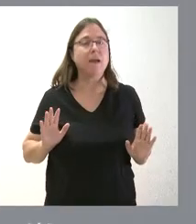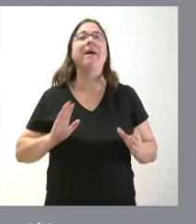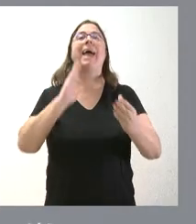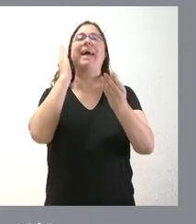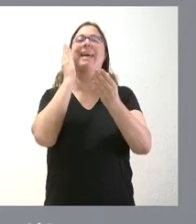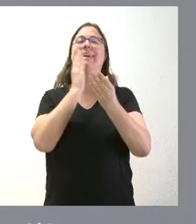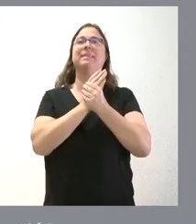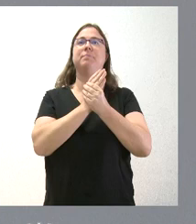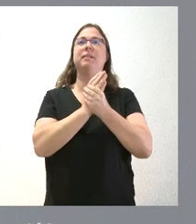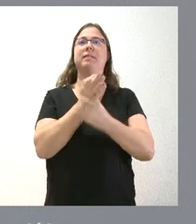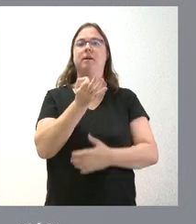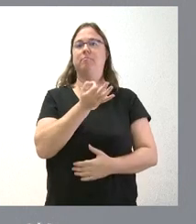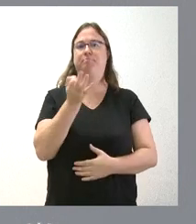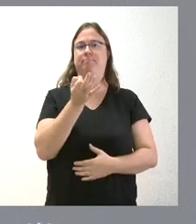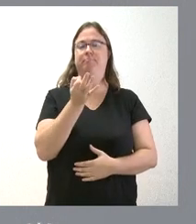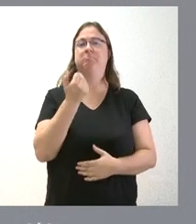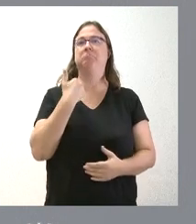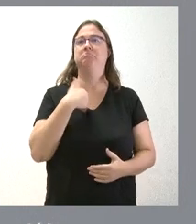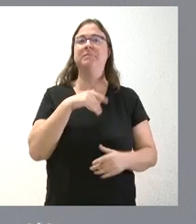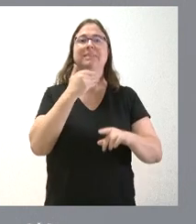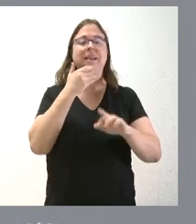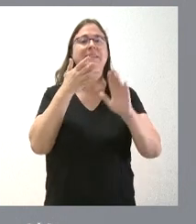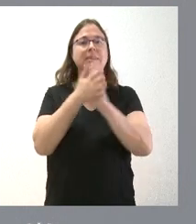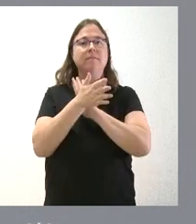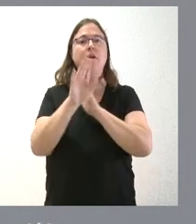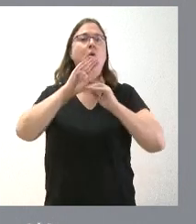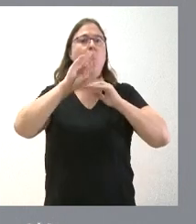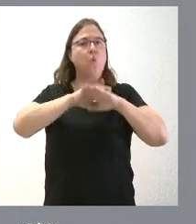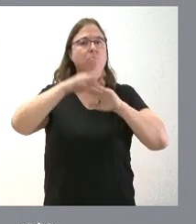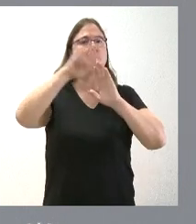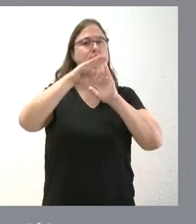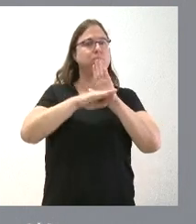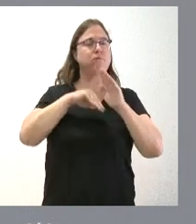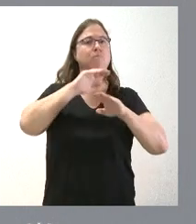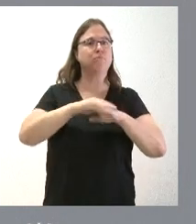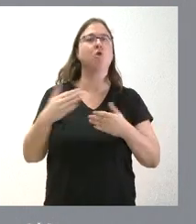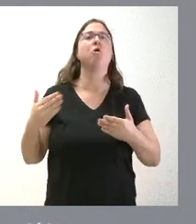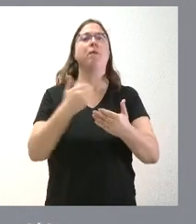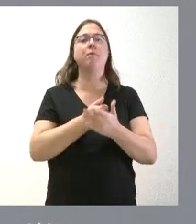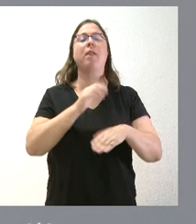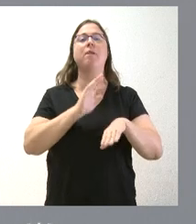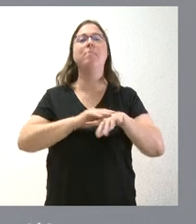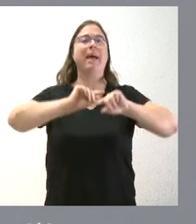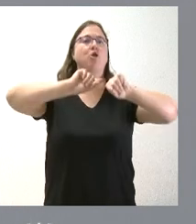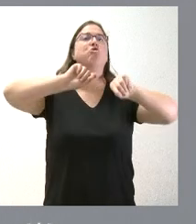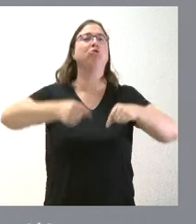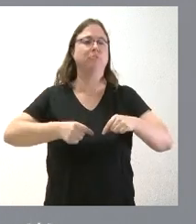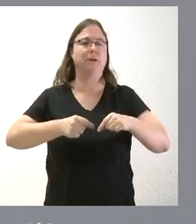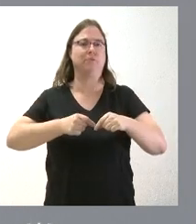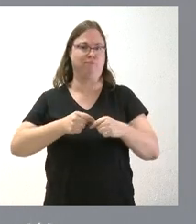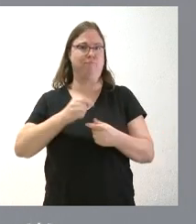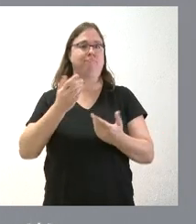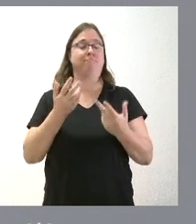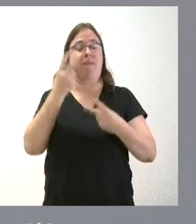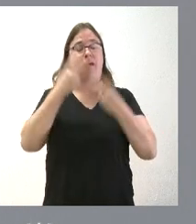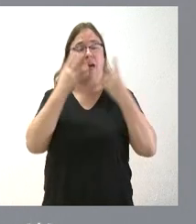administrativo está correctamente tramitado y, por tanto, lógicamente, cumple todas las condiciones previstas en la ley de contratos de las administraciones públicas. El